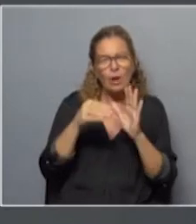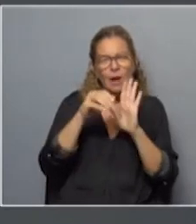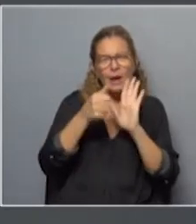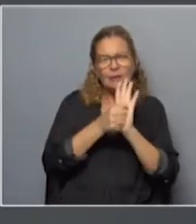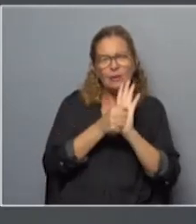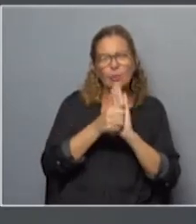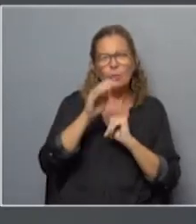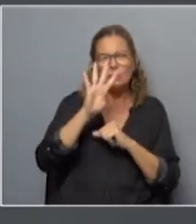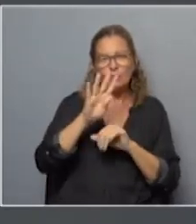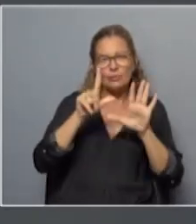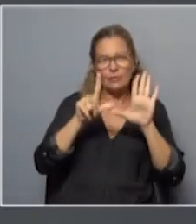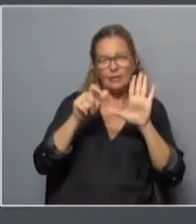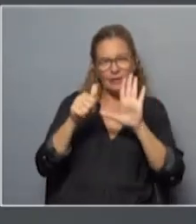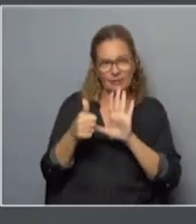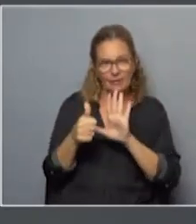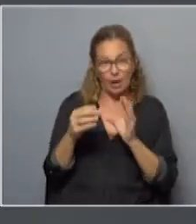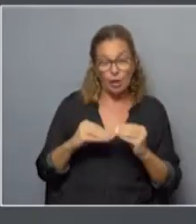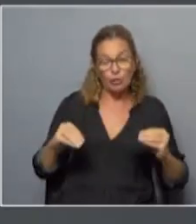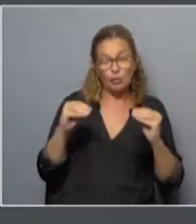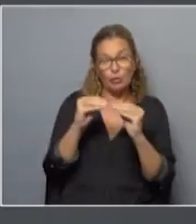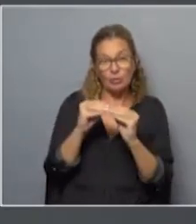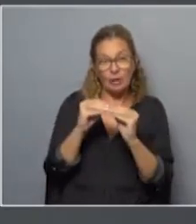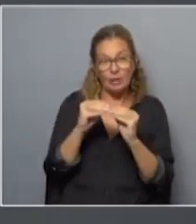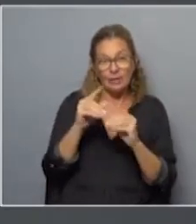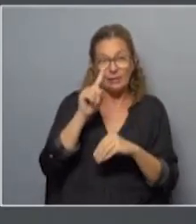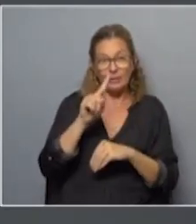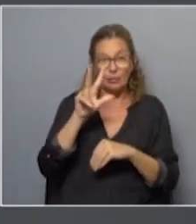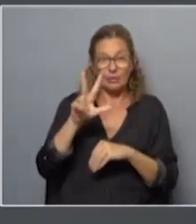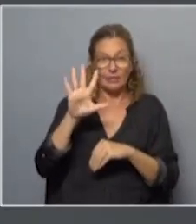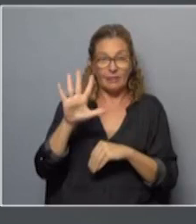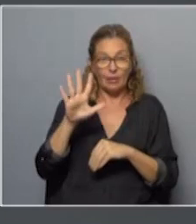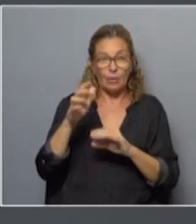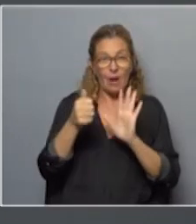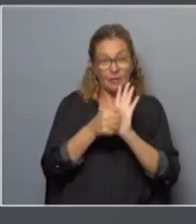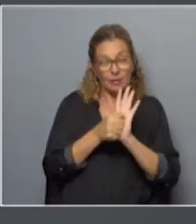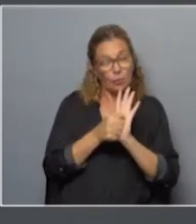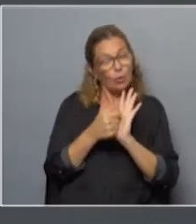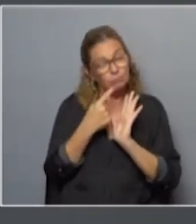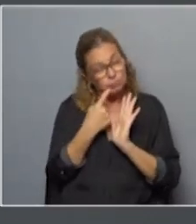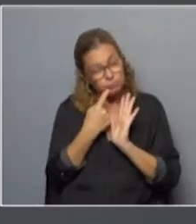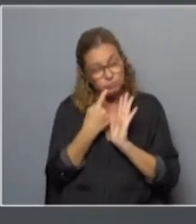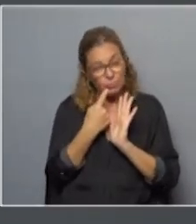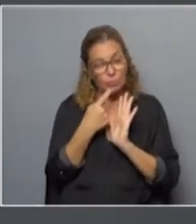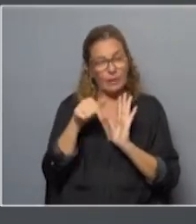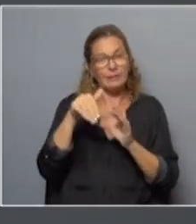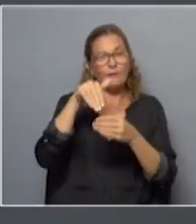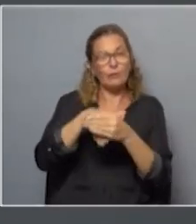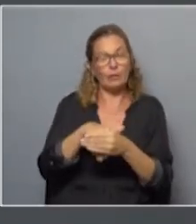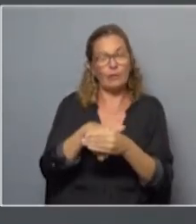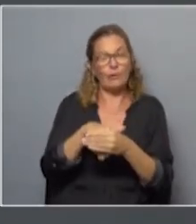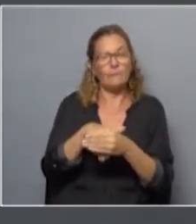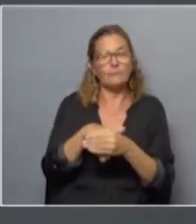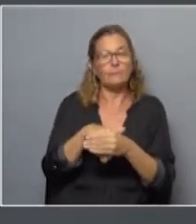476 en total, de los cuales 135 se ponen a consideración en este referéndum.